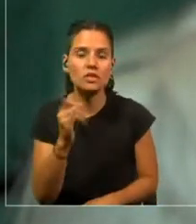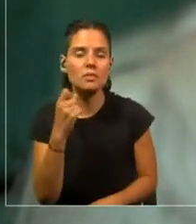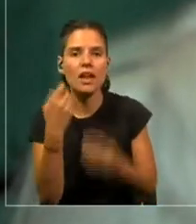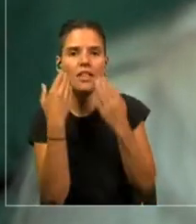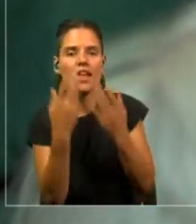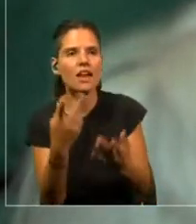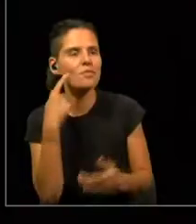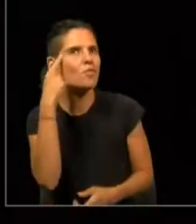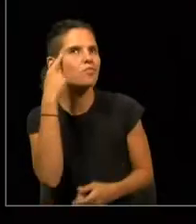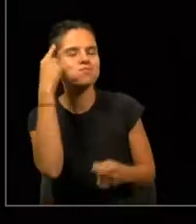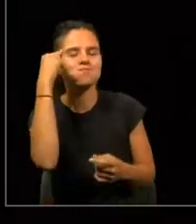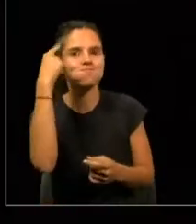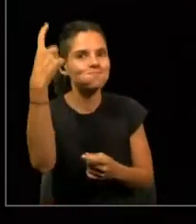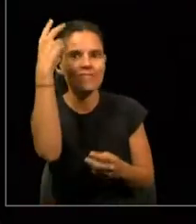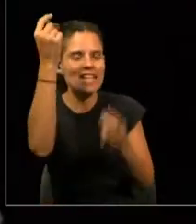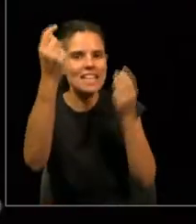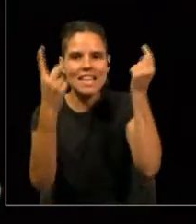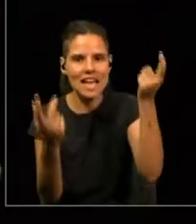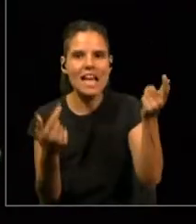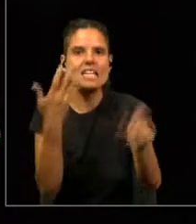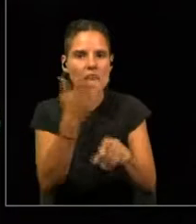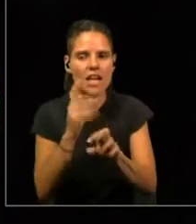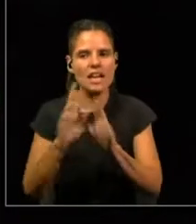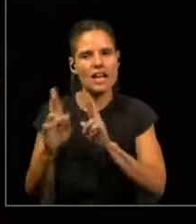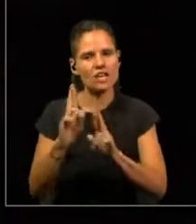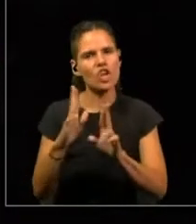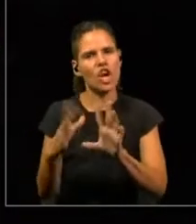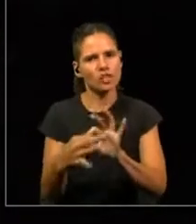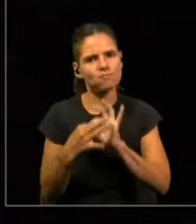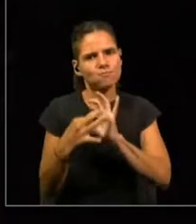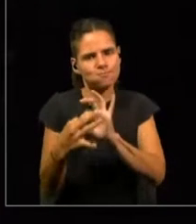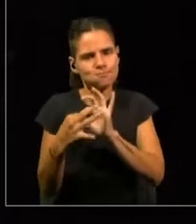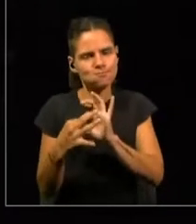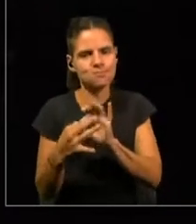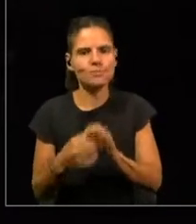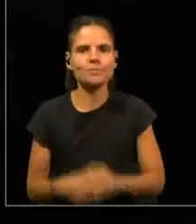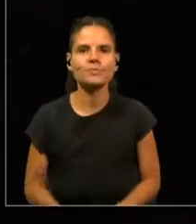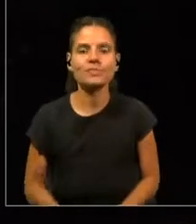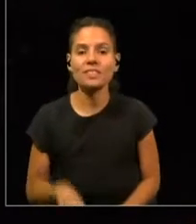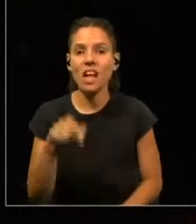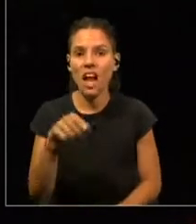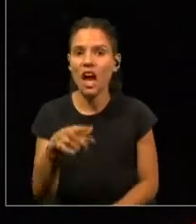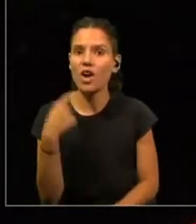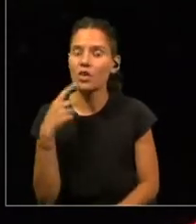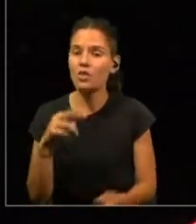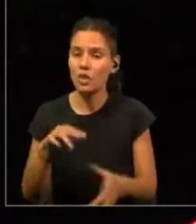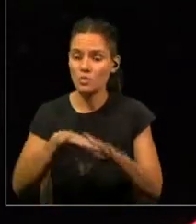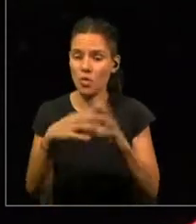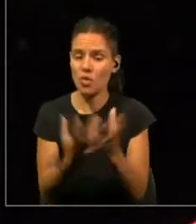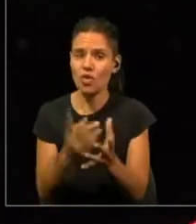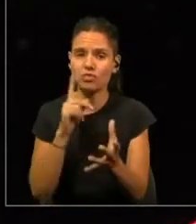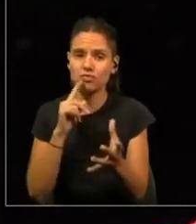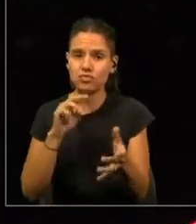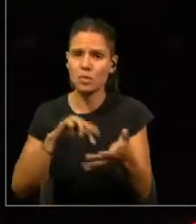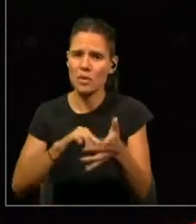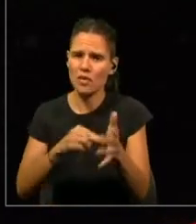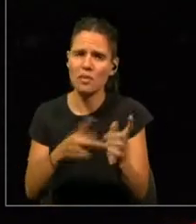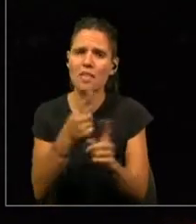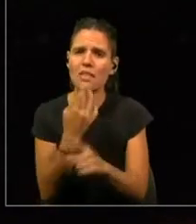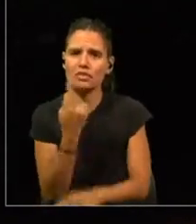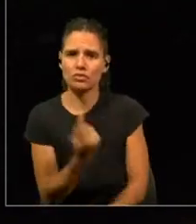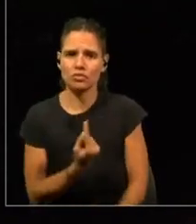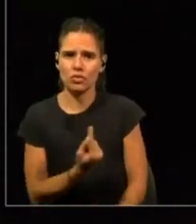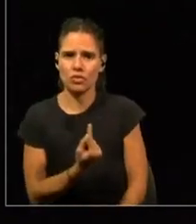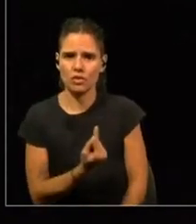ayudar a forjar estas relaciones. Hay una crisis en el mundo hoy día de soledad.